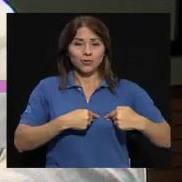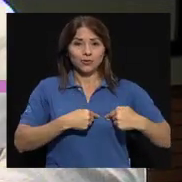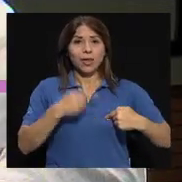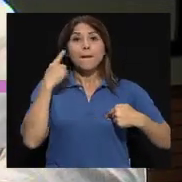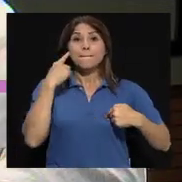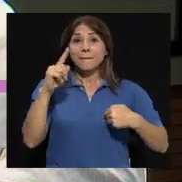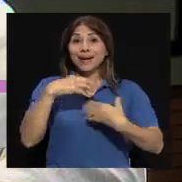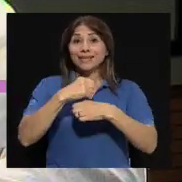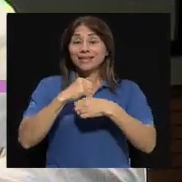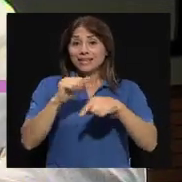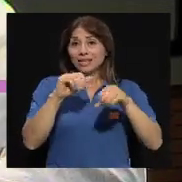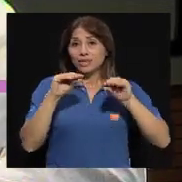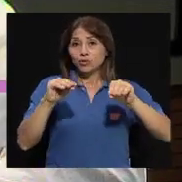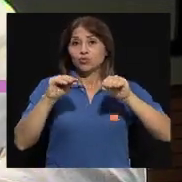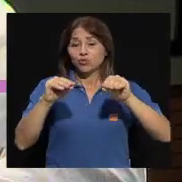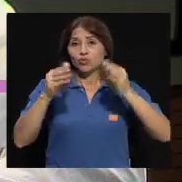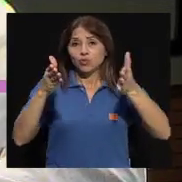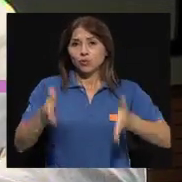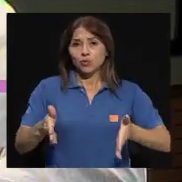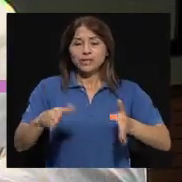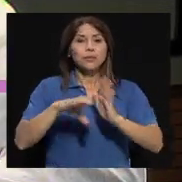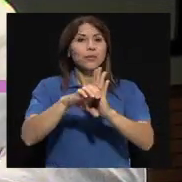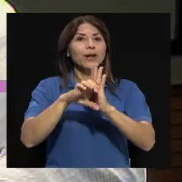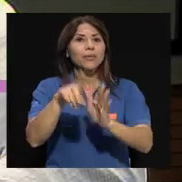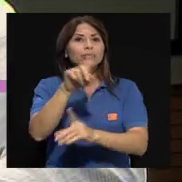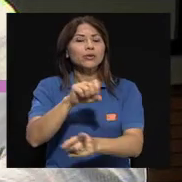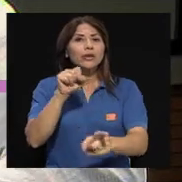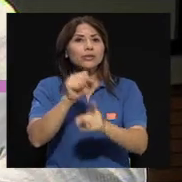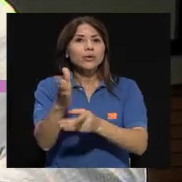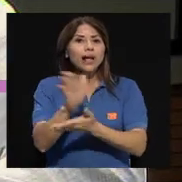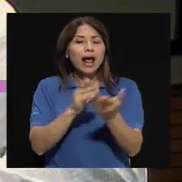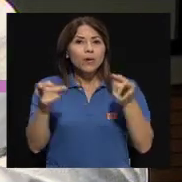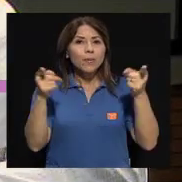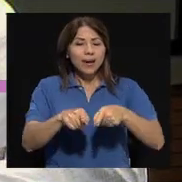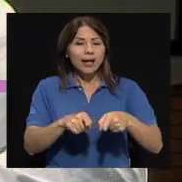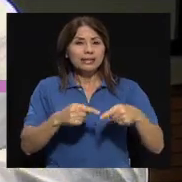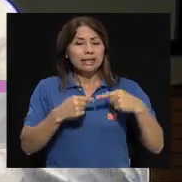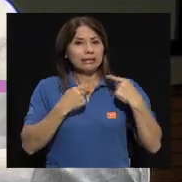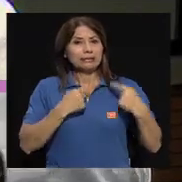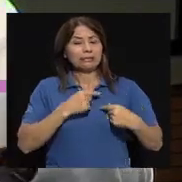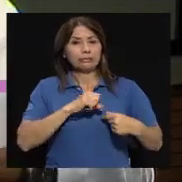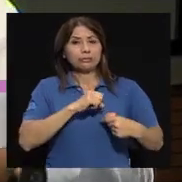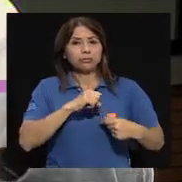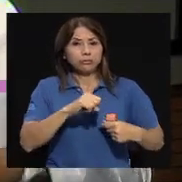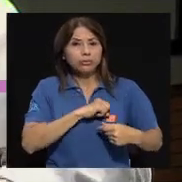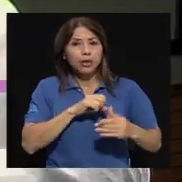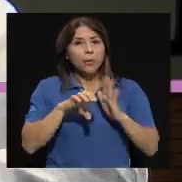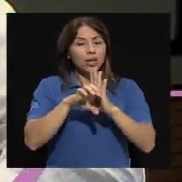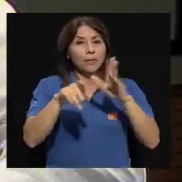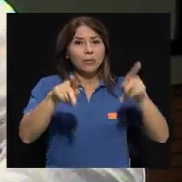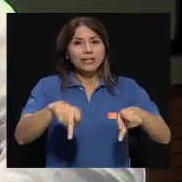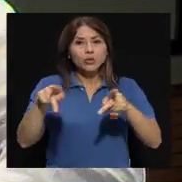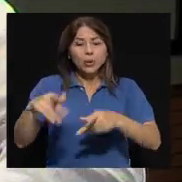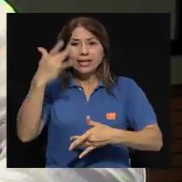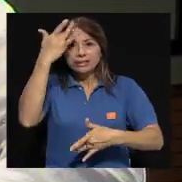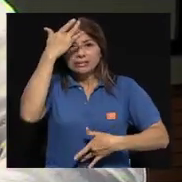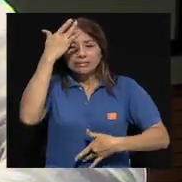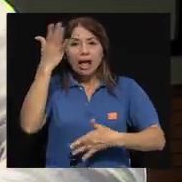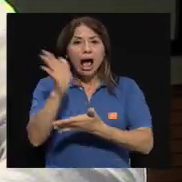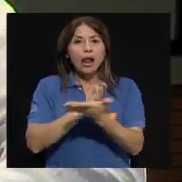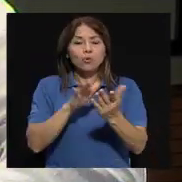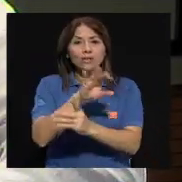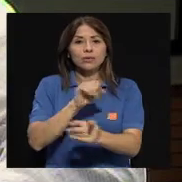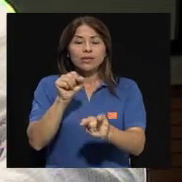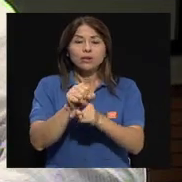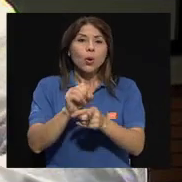Simulación Clínica, para casos como los anatómicos, SIGMA 3G, para pacientes en paro, pacientes con trauma